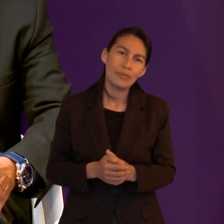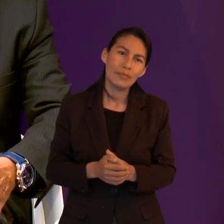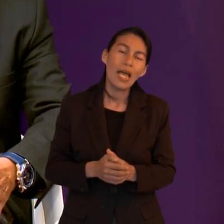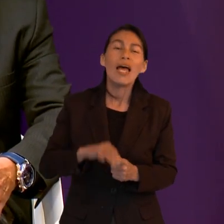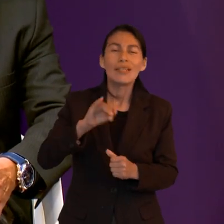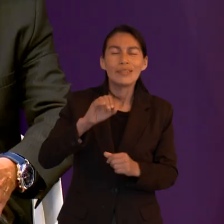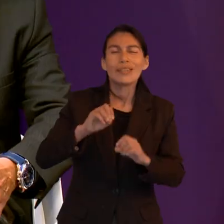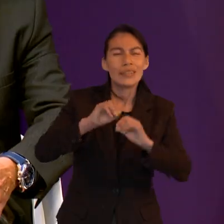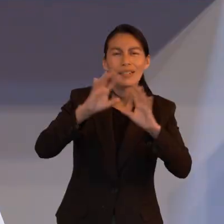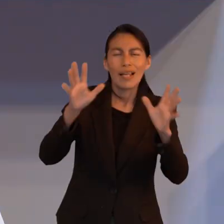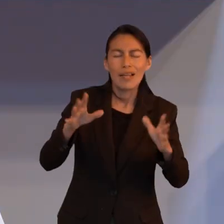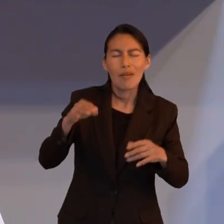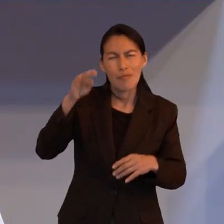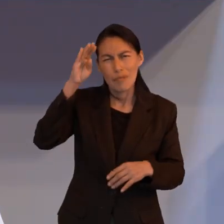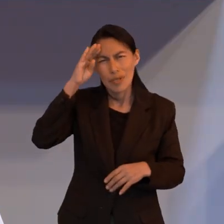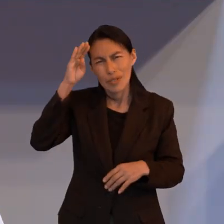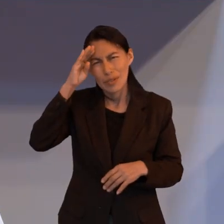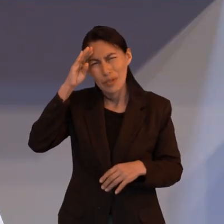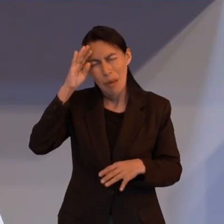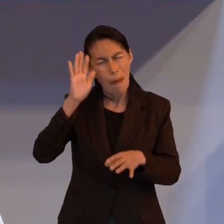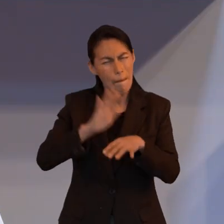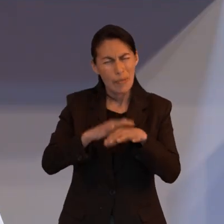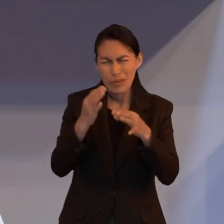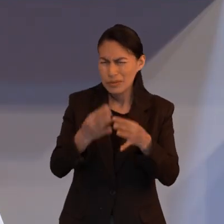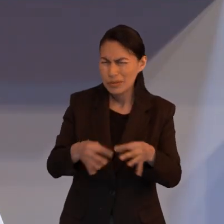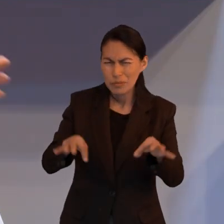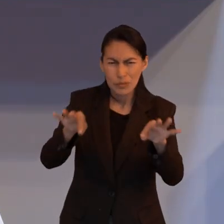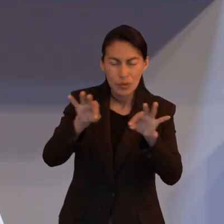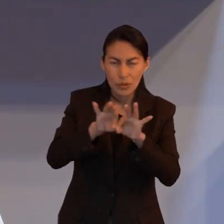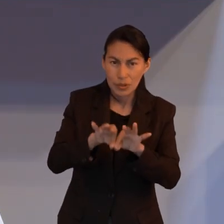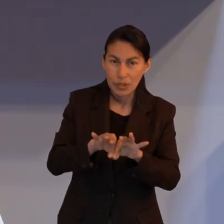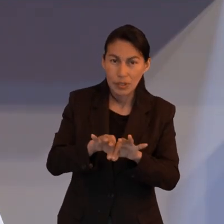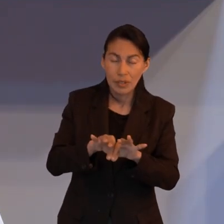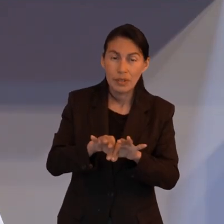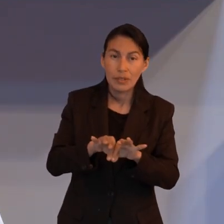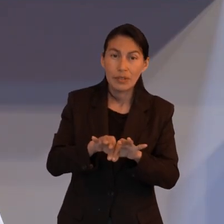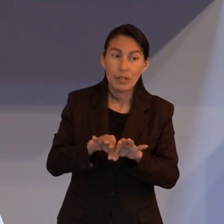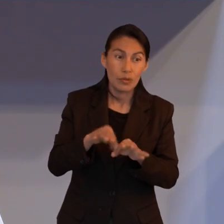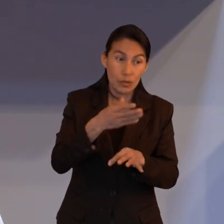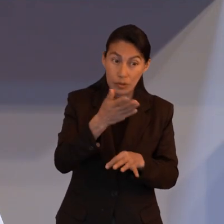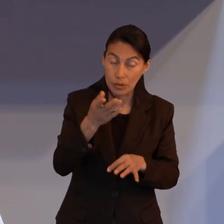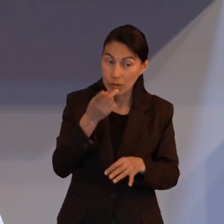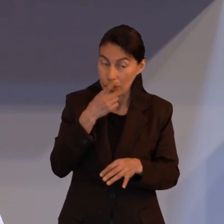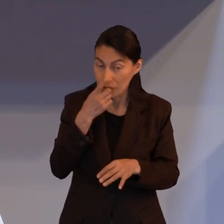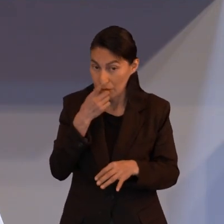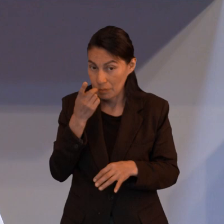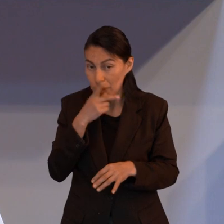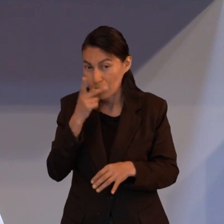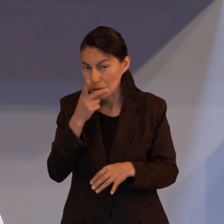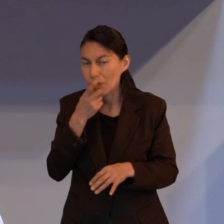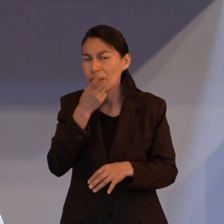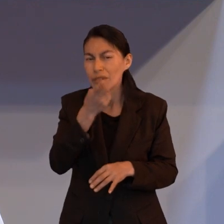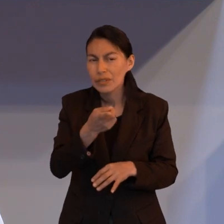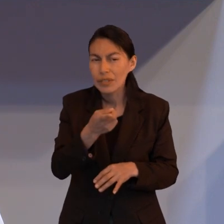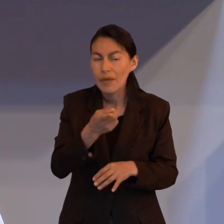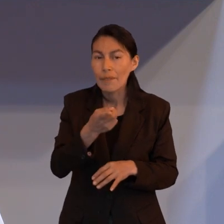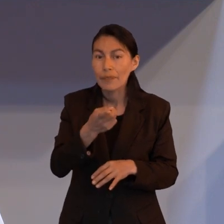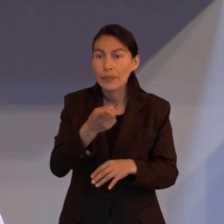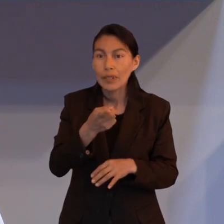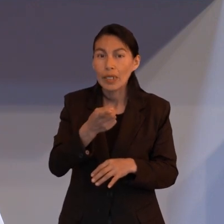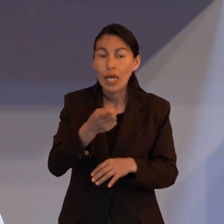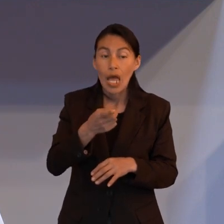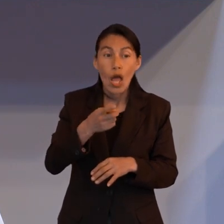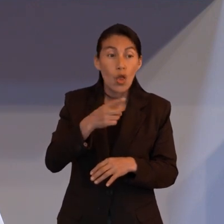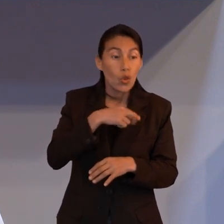claro que sí creo que el punto central como mencionaban en sus comentarios y como acaba de mencionar el pastor es que si